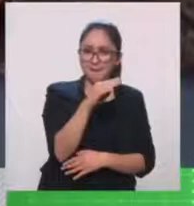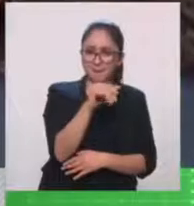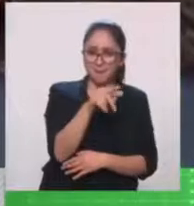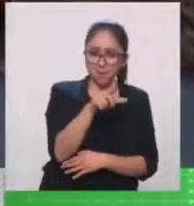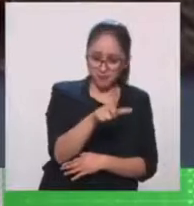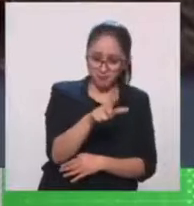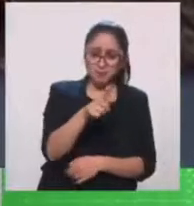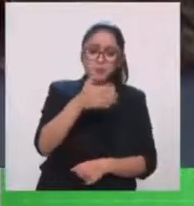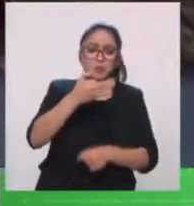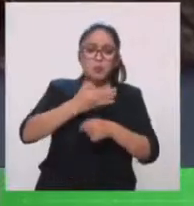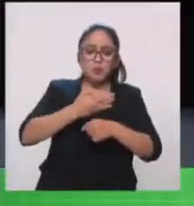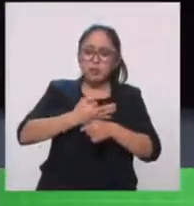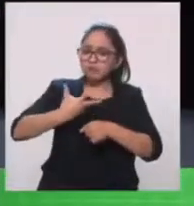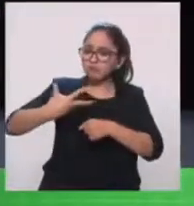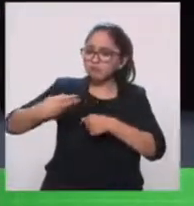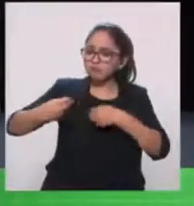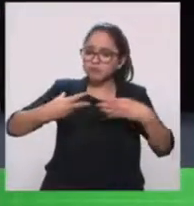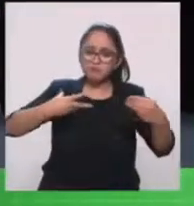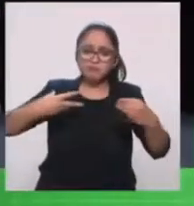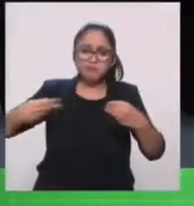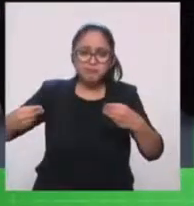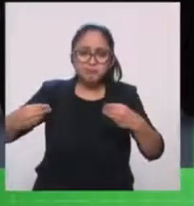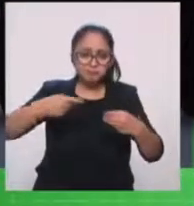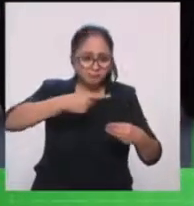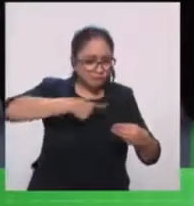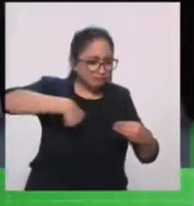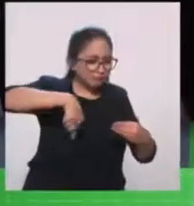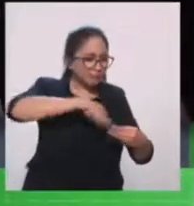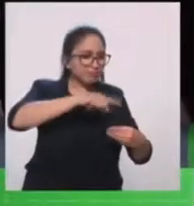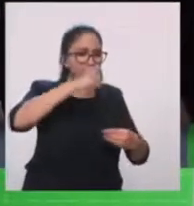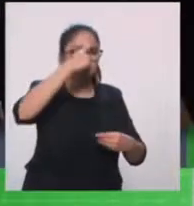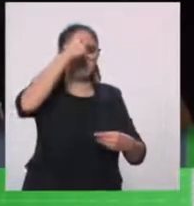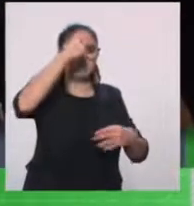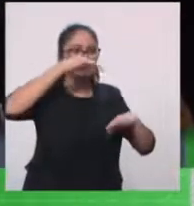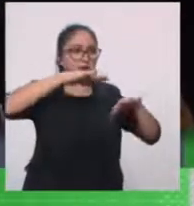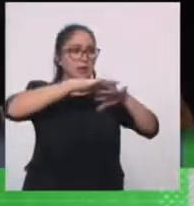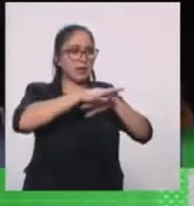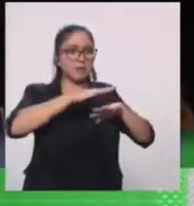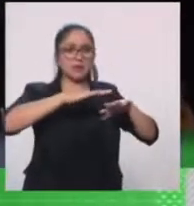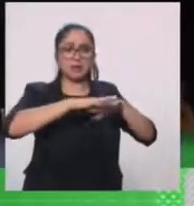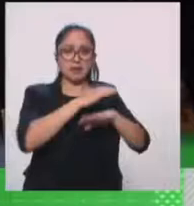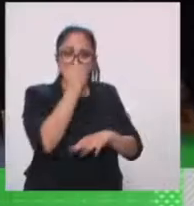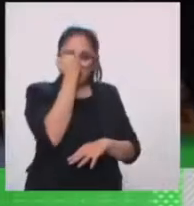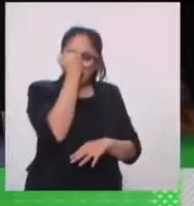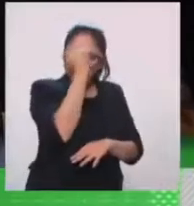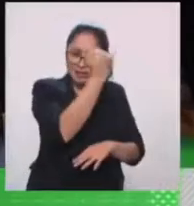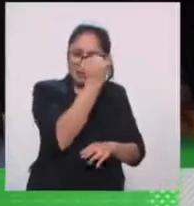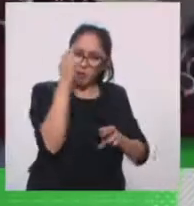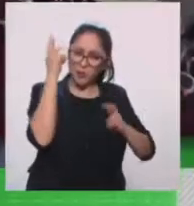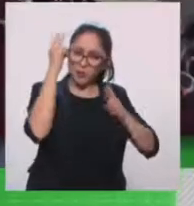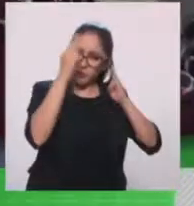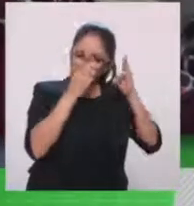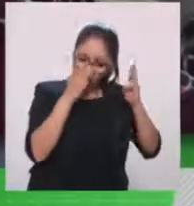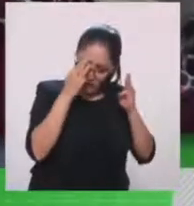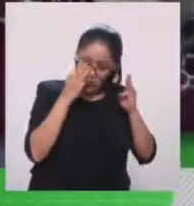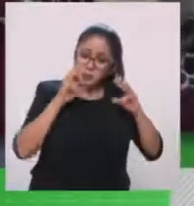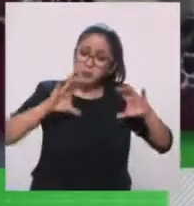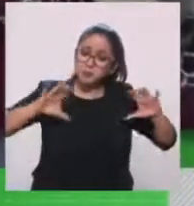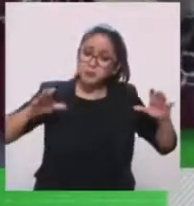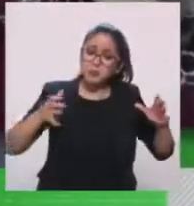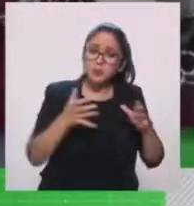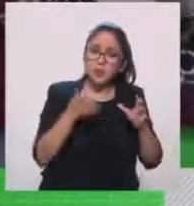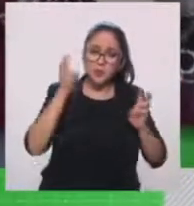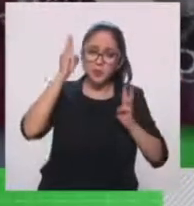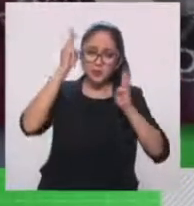son nuevos formatos. Y esta es la primera de las exposiciones en conjunto que vamos a hacer al Museo Nacional de la